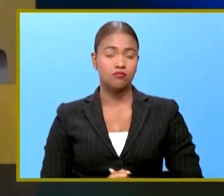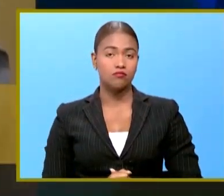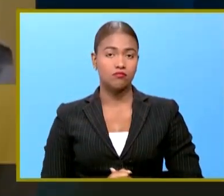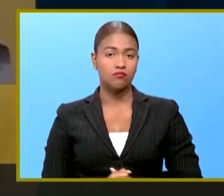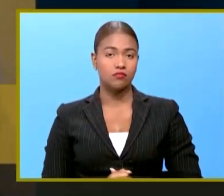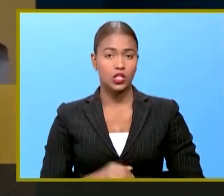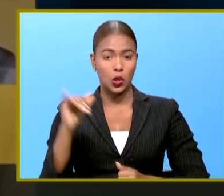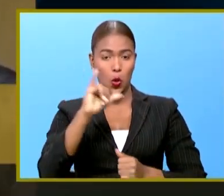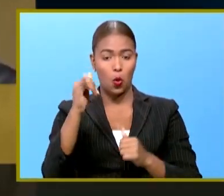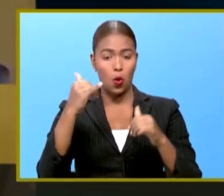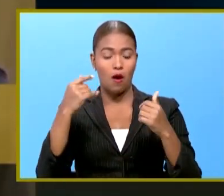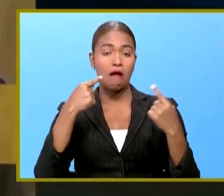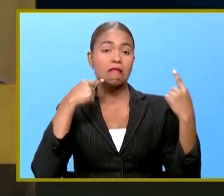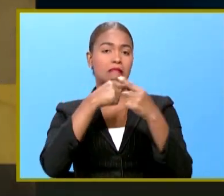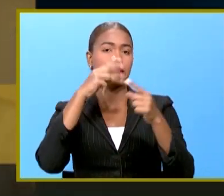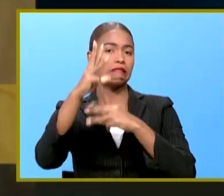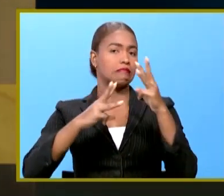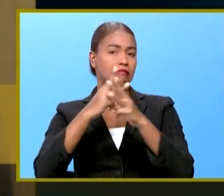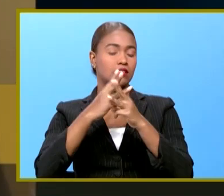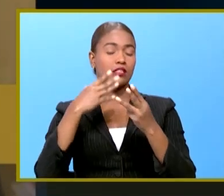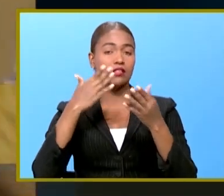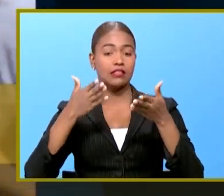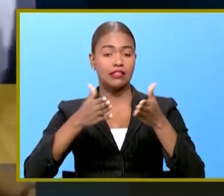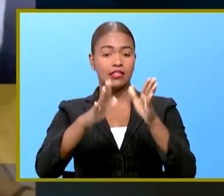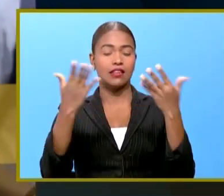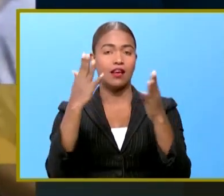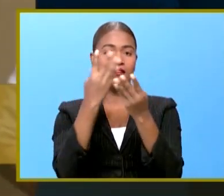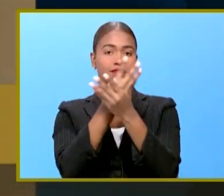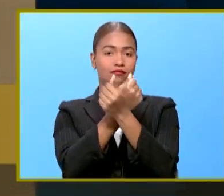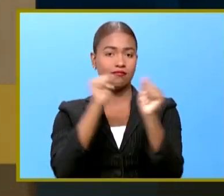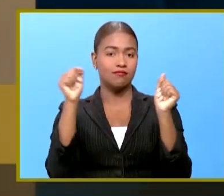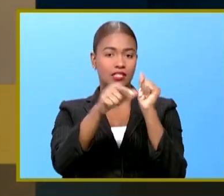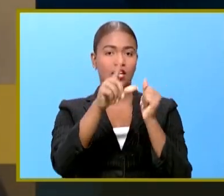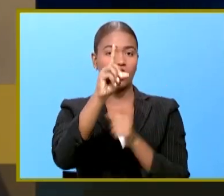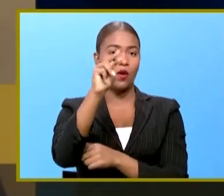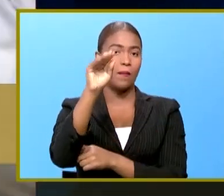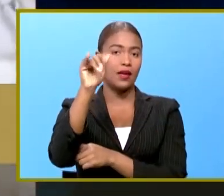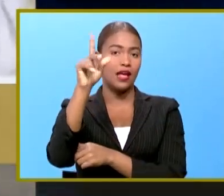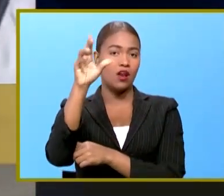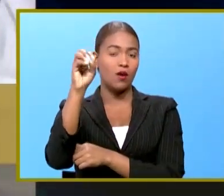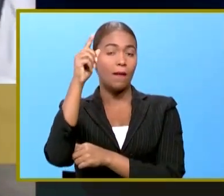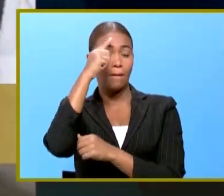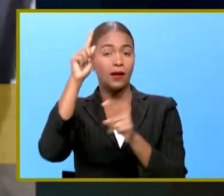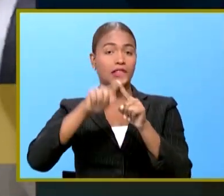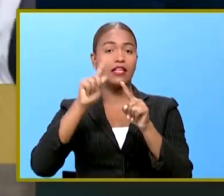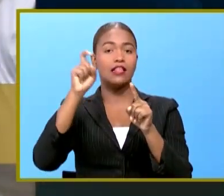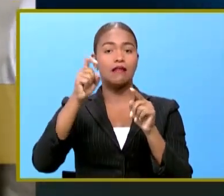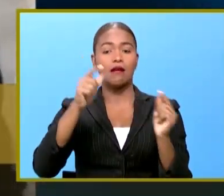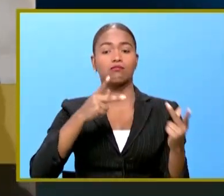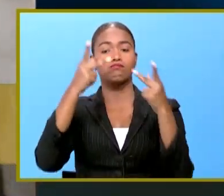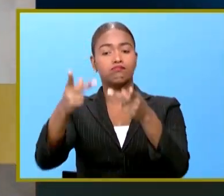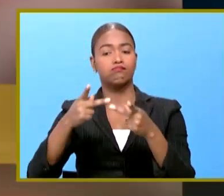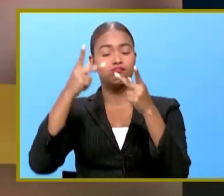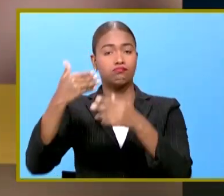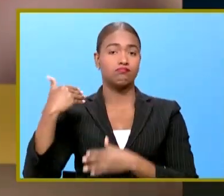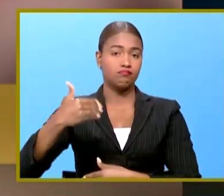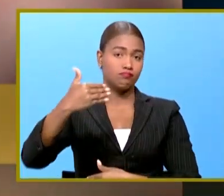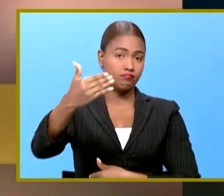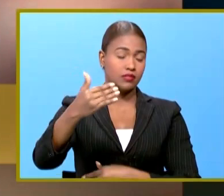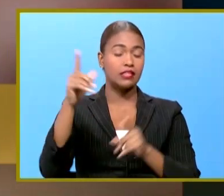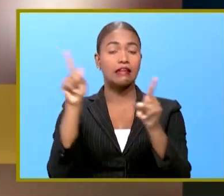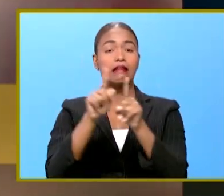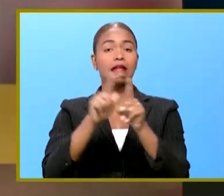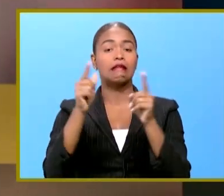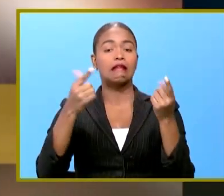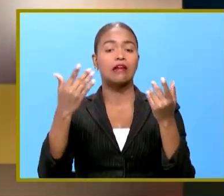Y en los espectáculos, dejan en libertad a don Miguelo, pero tendrá que presentarse periódicamente. Además,